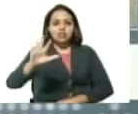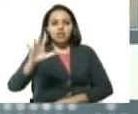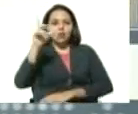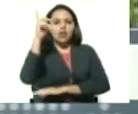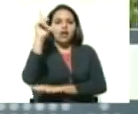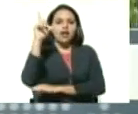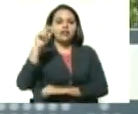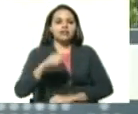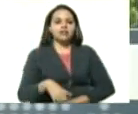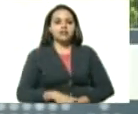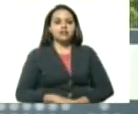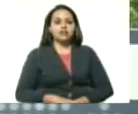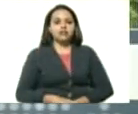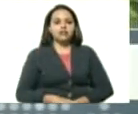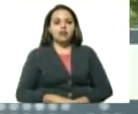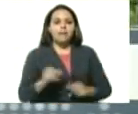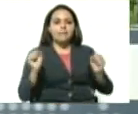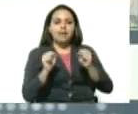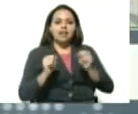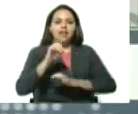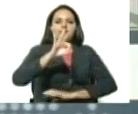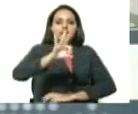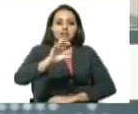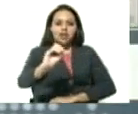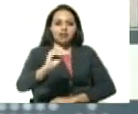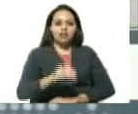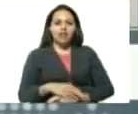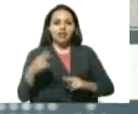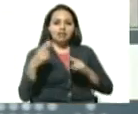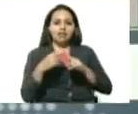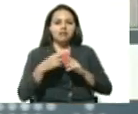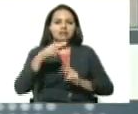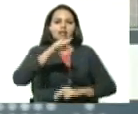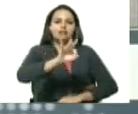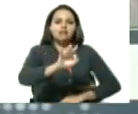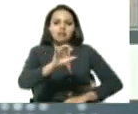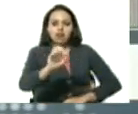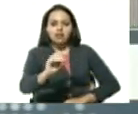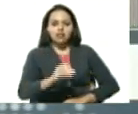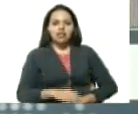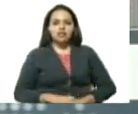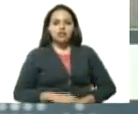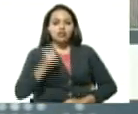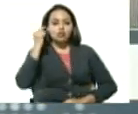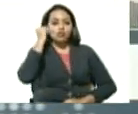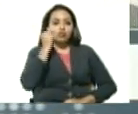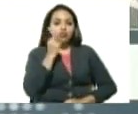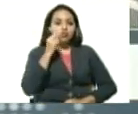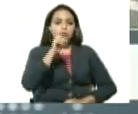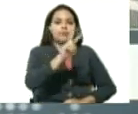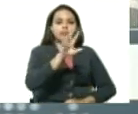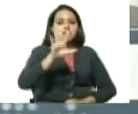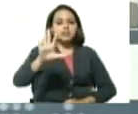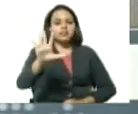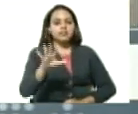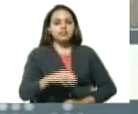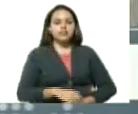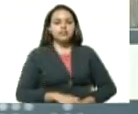Lara, Mérida 30 unidades, Táchira 30 unidades, Sucre 25 unidades.